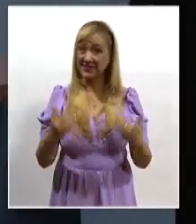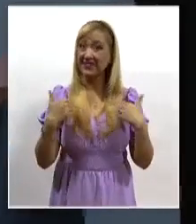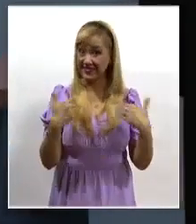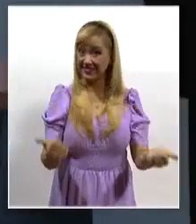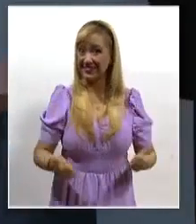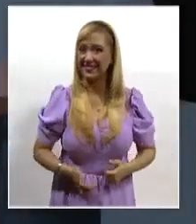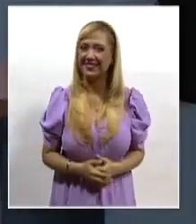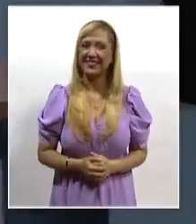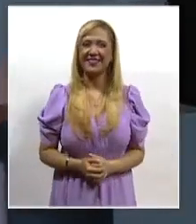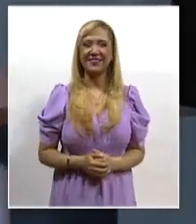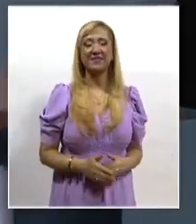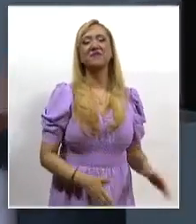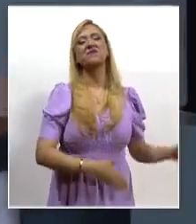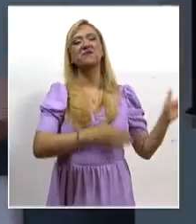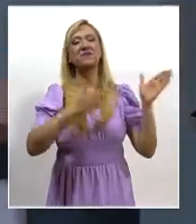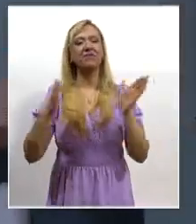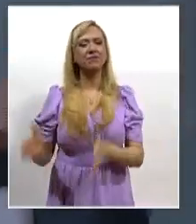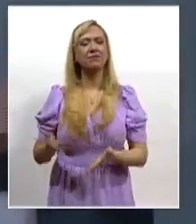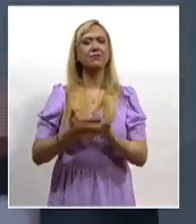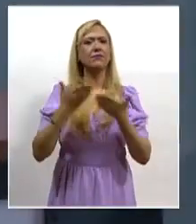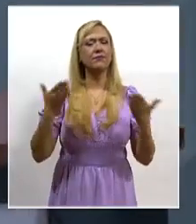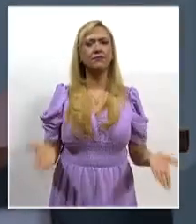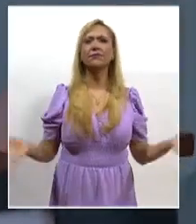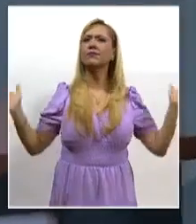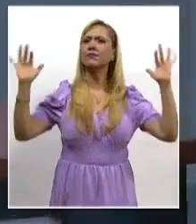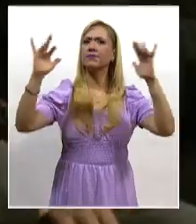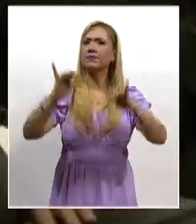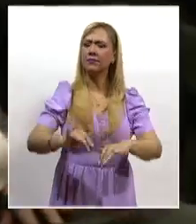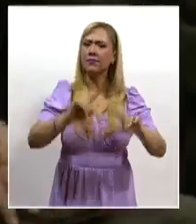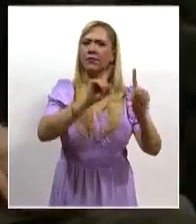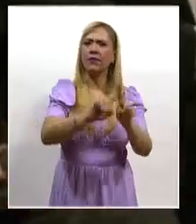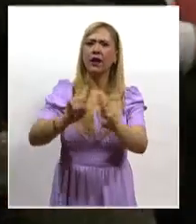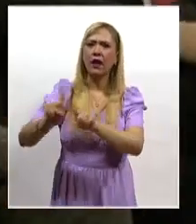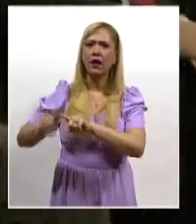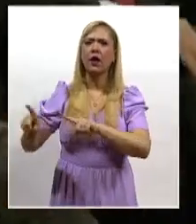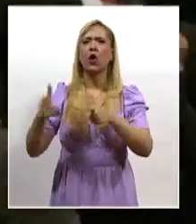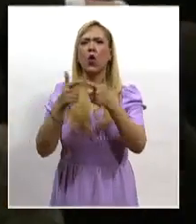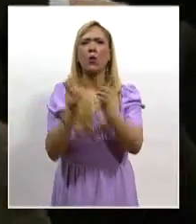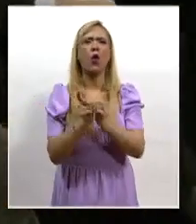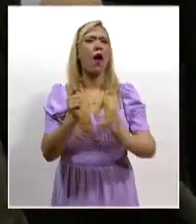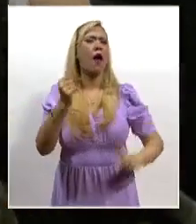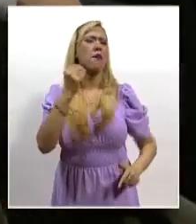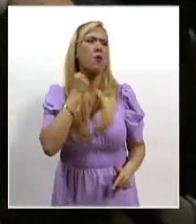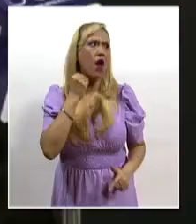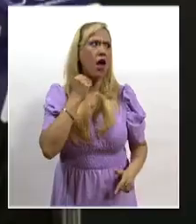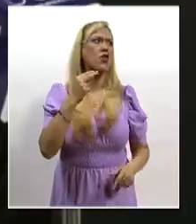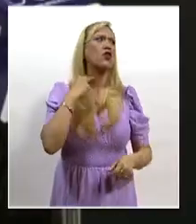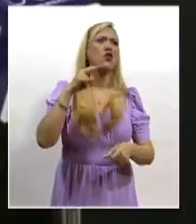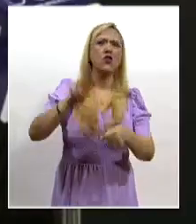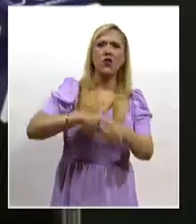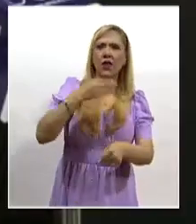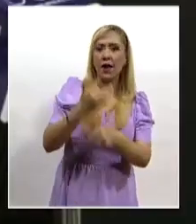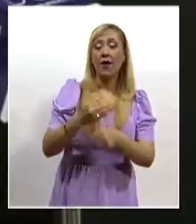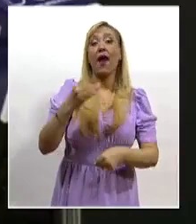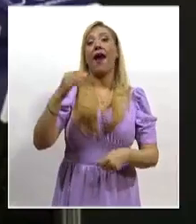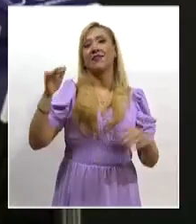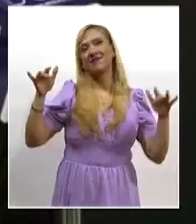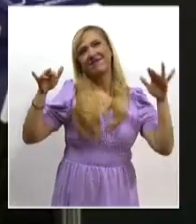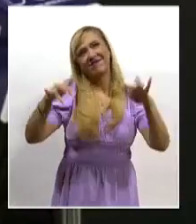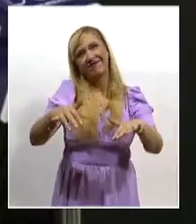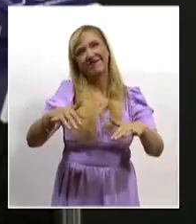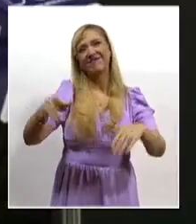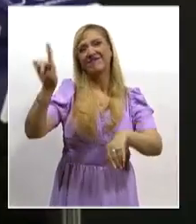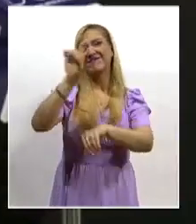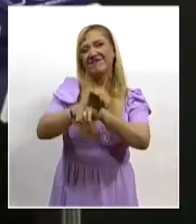En otra información, al participar en un evento organizado por diversas agrupaciones de abogados y notarios, el ministro Javier Lainez